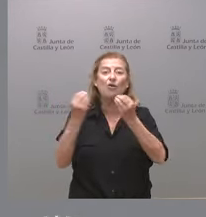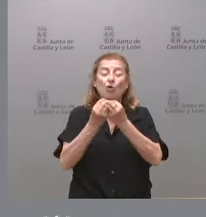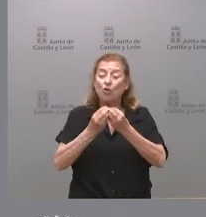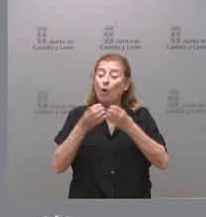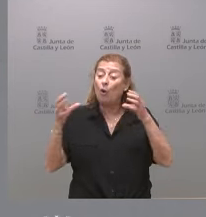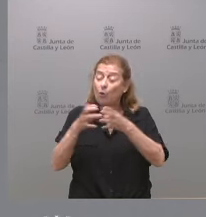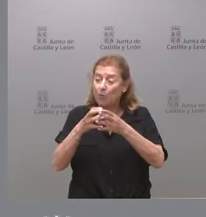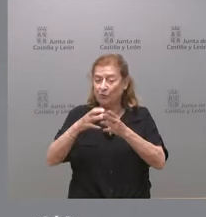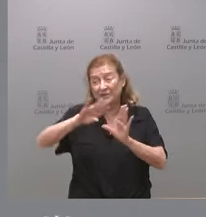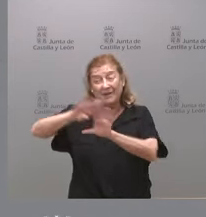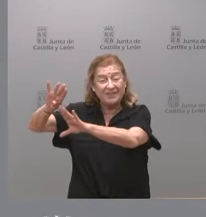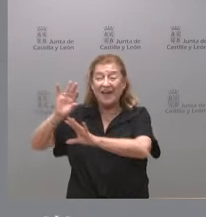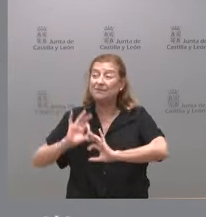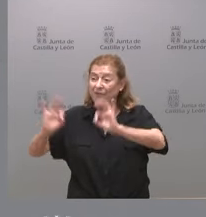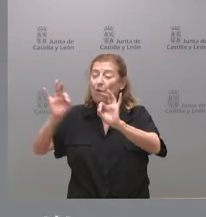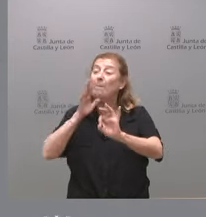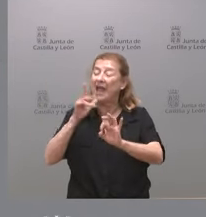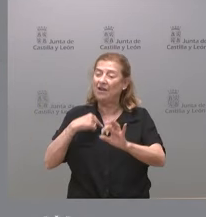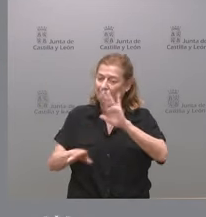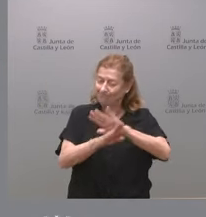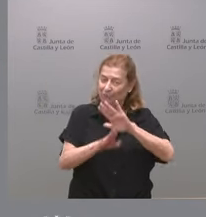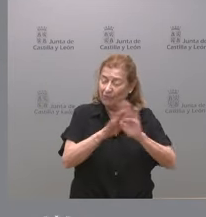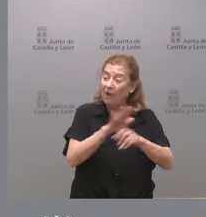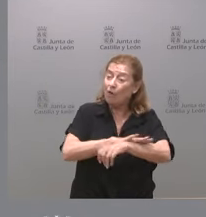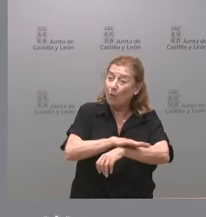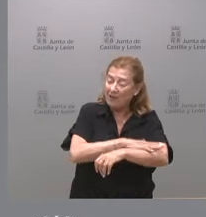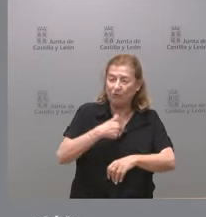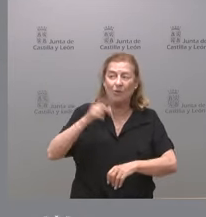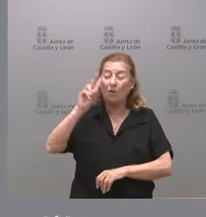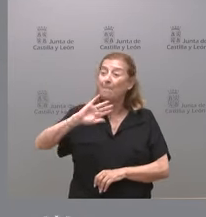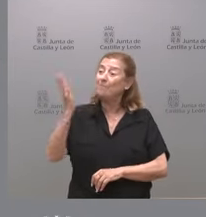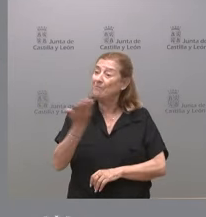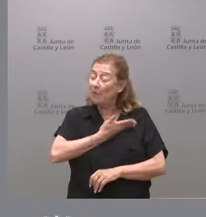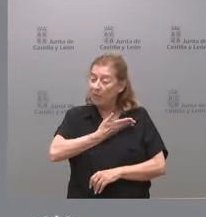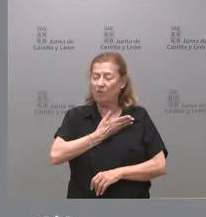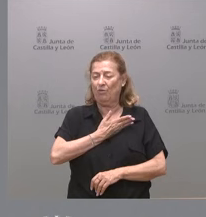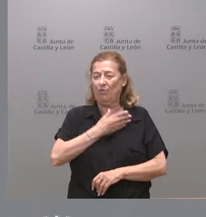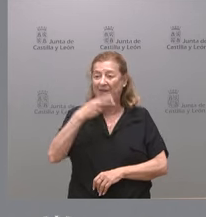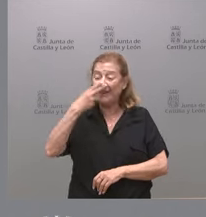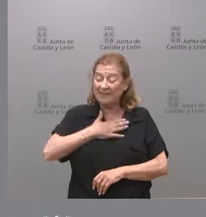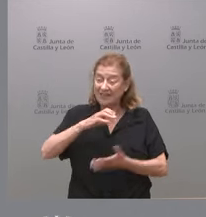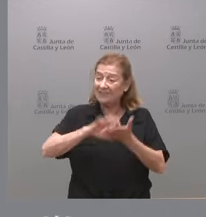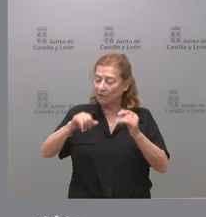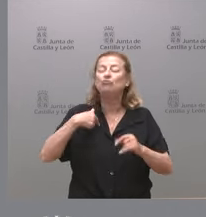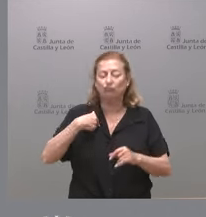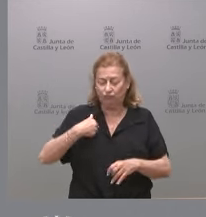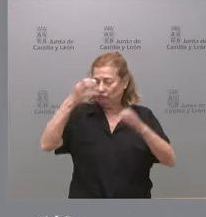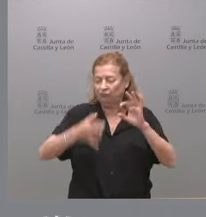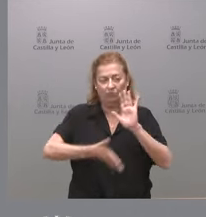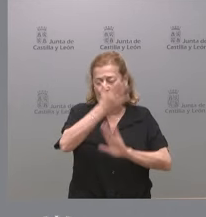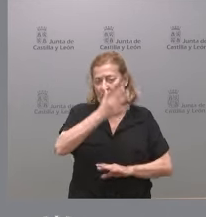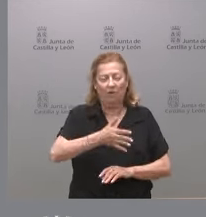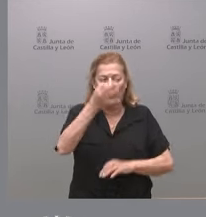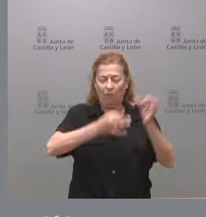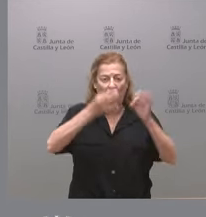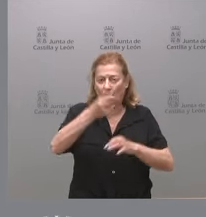separatistas específicos a cambio de seguir en el gobierno se produce un perjuicio a los intereses de Castilla y León acudiremos a los tribunales de justicia ¿cuándo lo